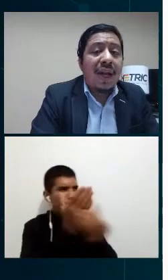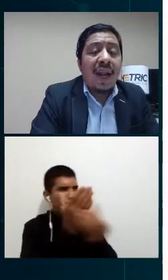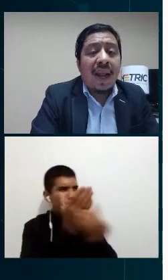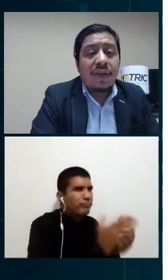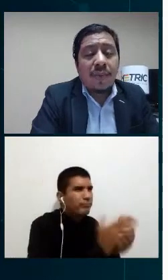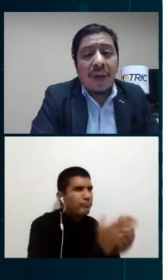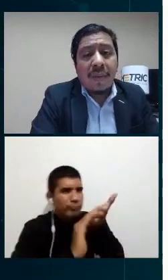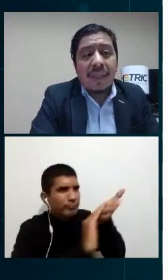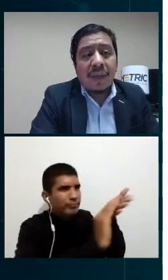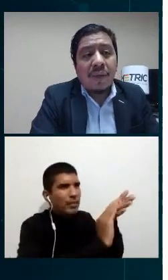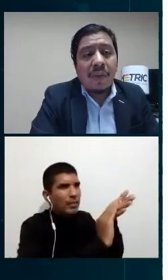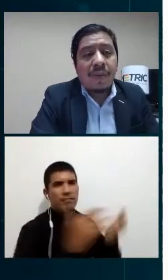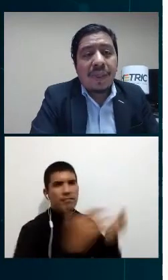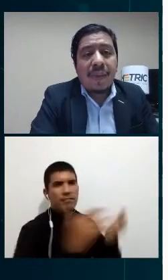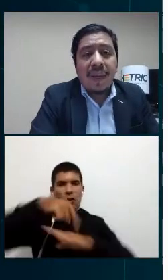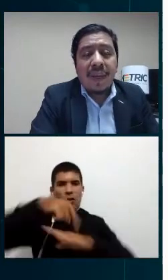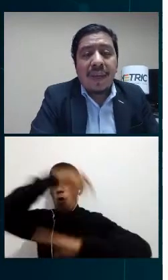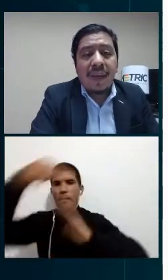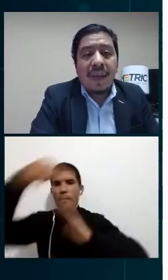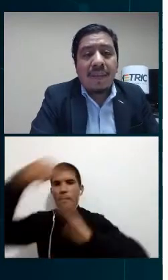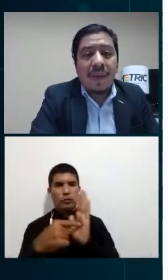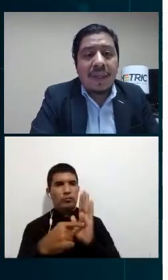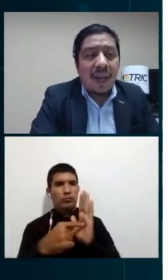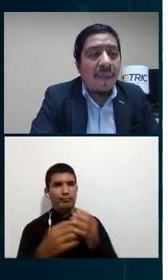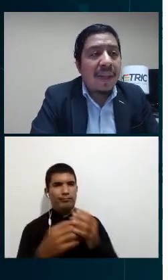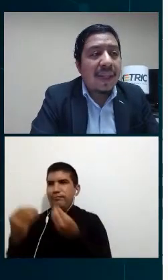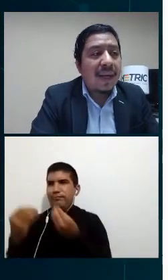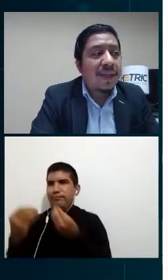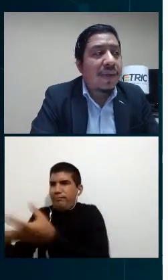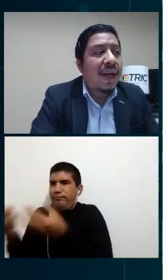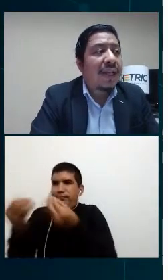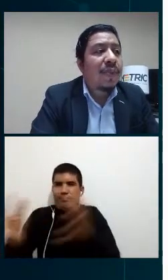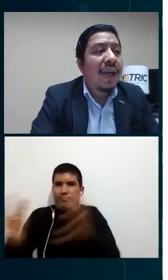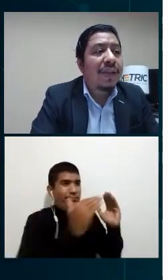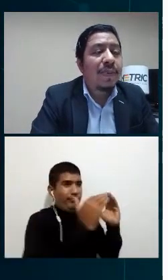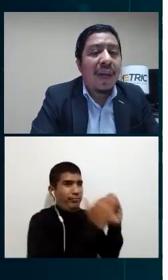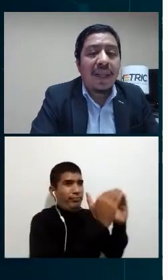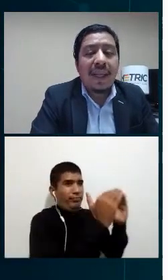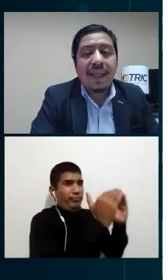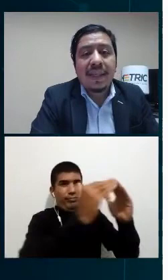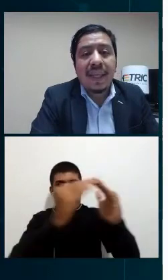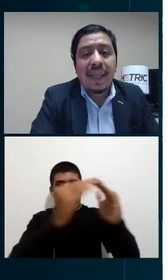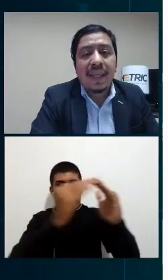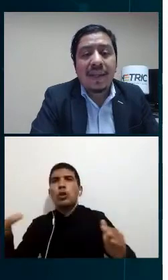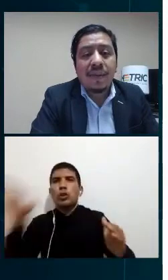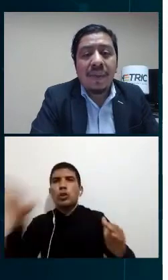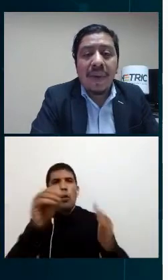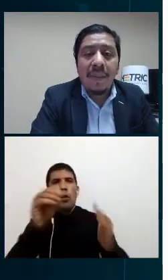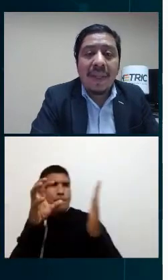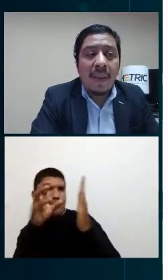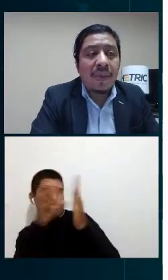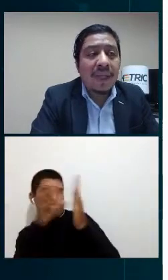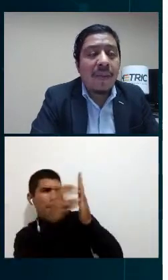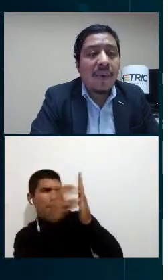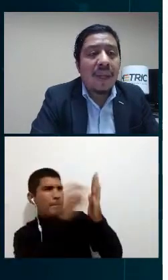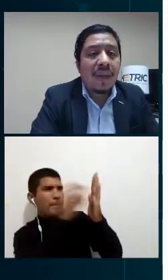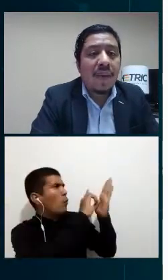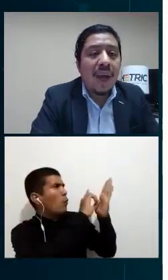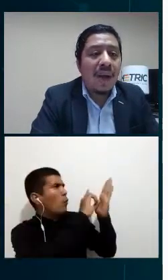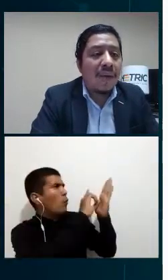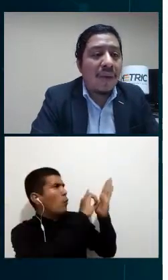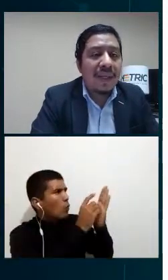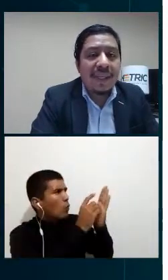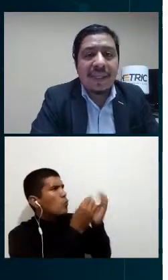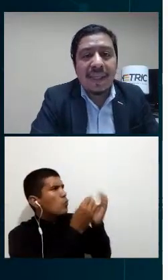adicional a los problemas que tuvimos pues también me gustaría comentarles sobre las buenas prácticas que implementamos en el